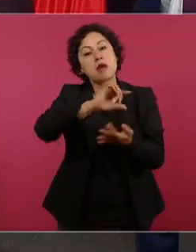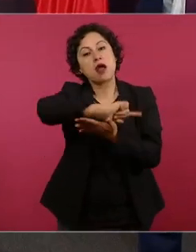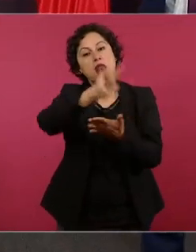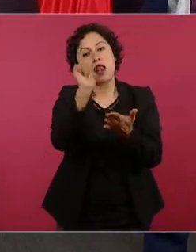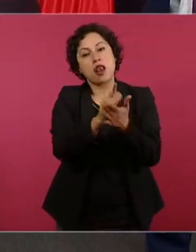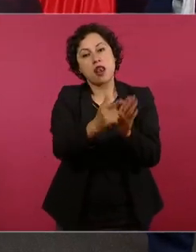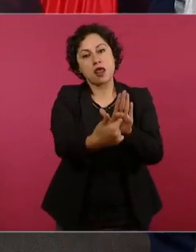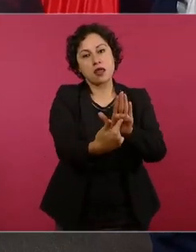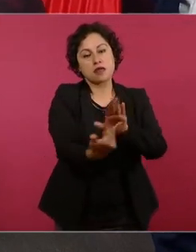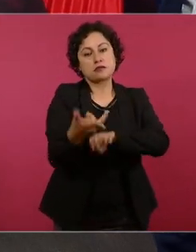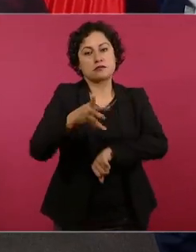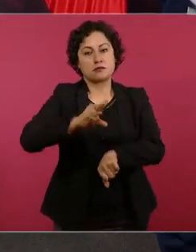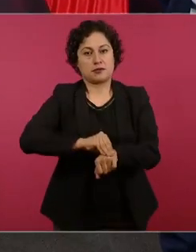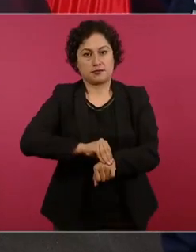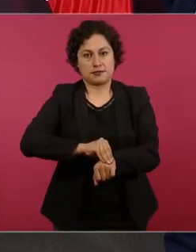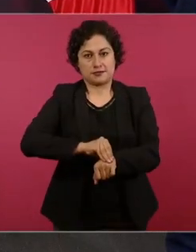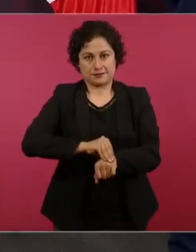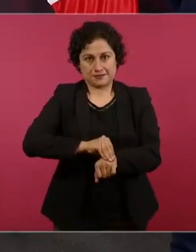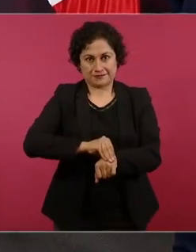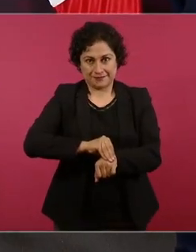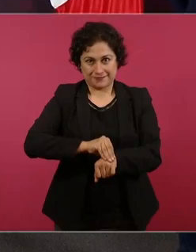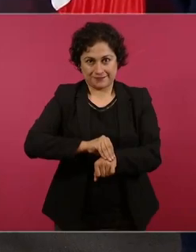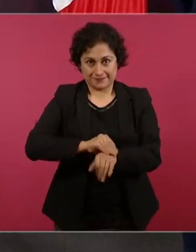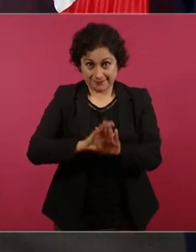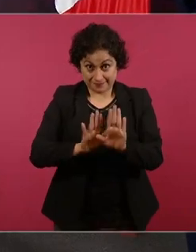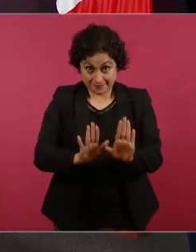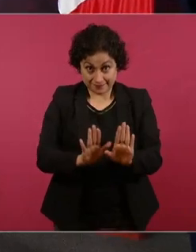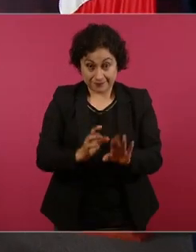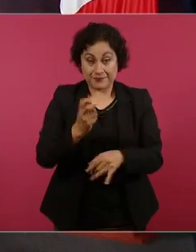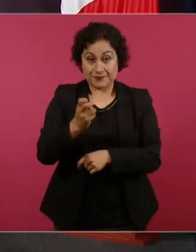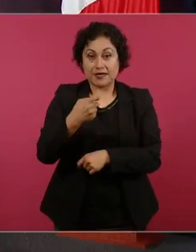violar ninguna ley y además